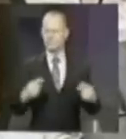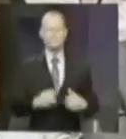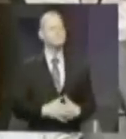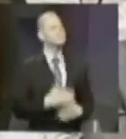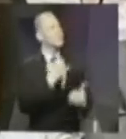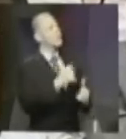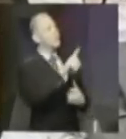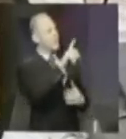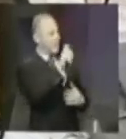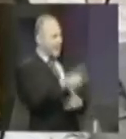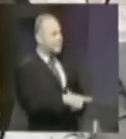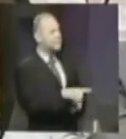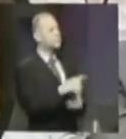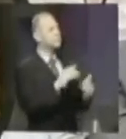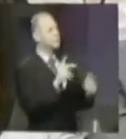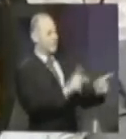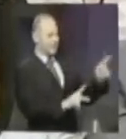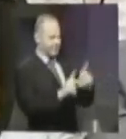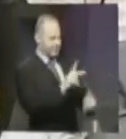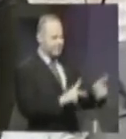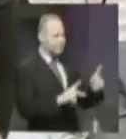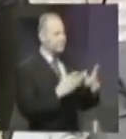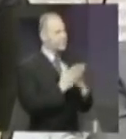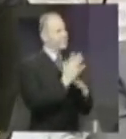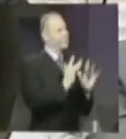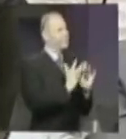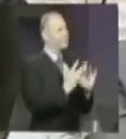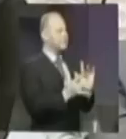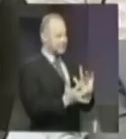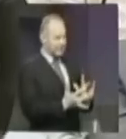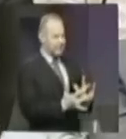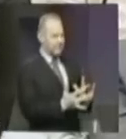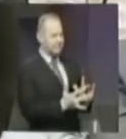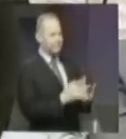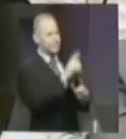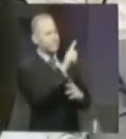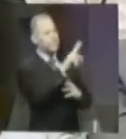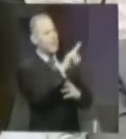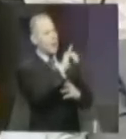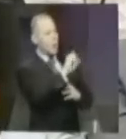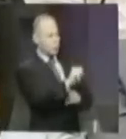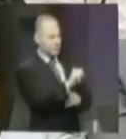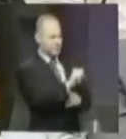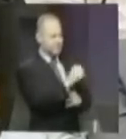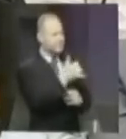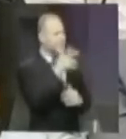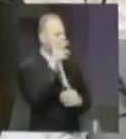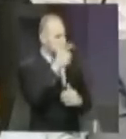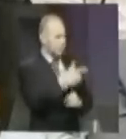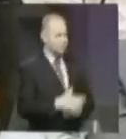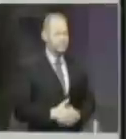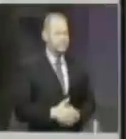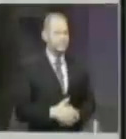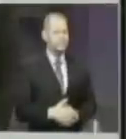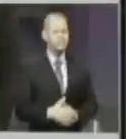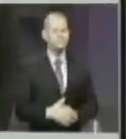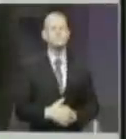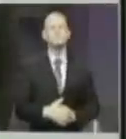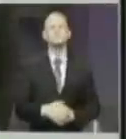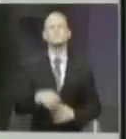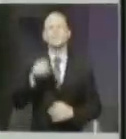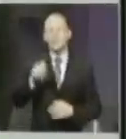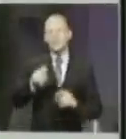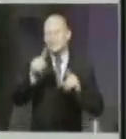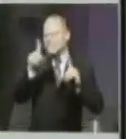siguiente pregunta de los ciudadanos vía internet está dirigida a Luis Fortuño. Escuchemos. Esta pregunta